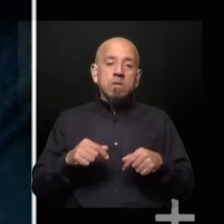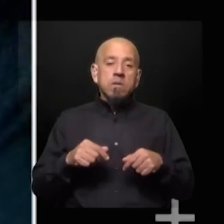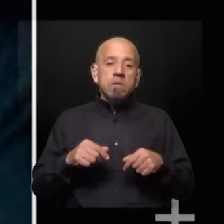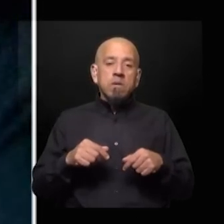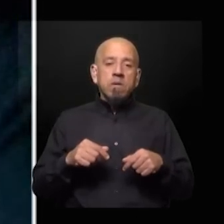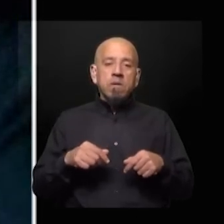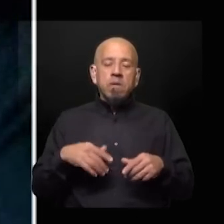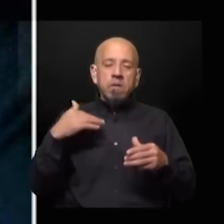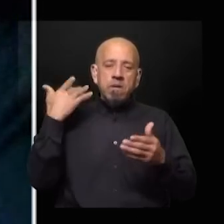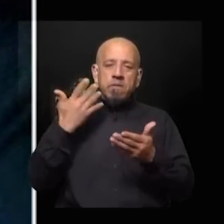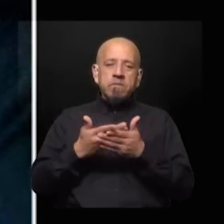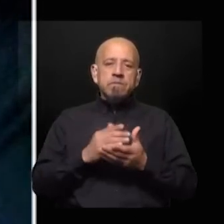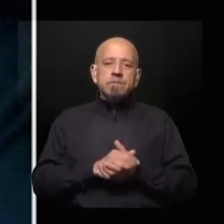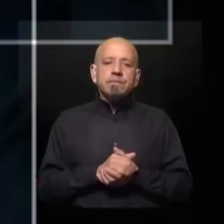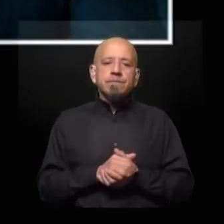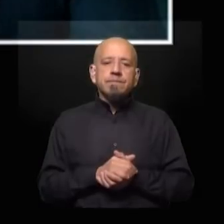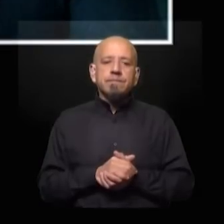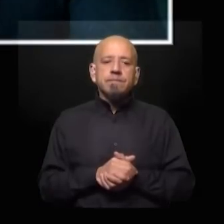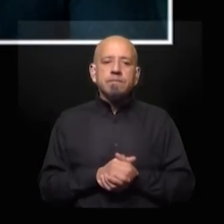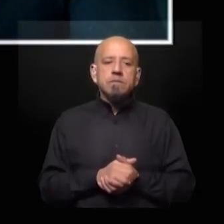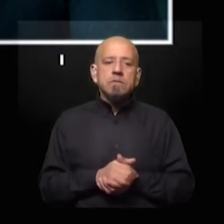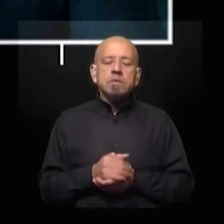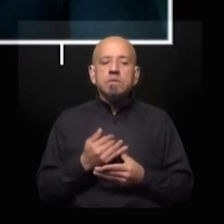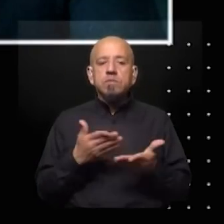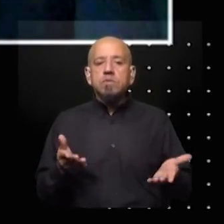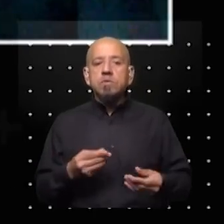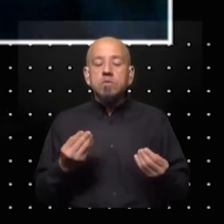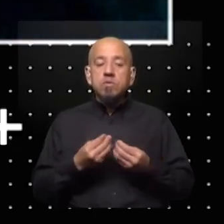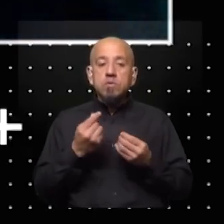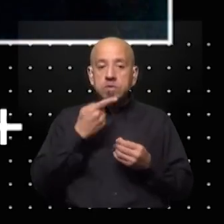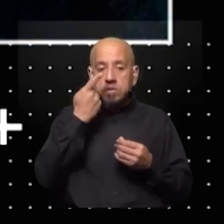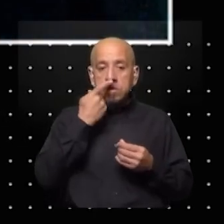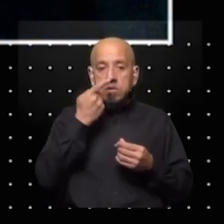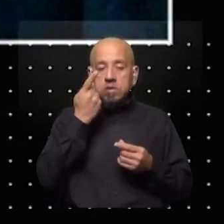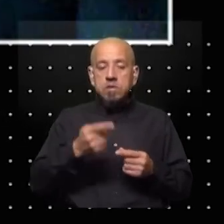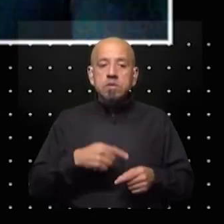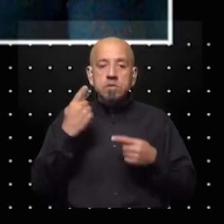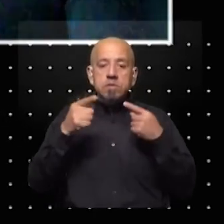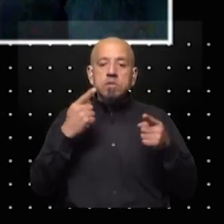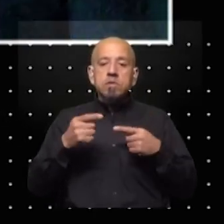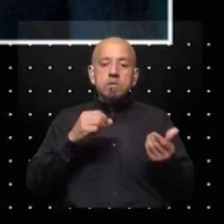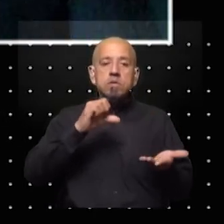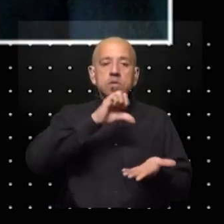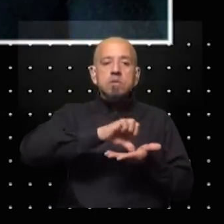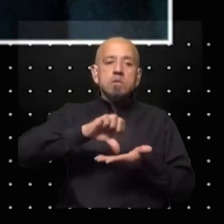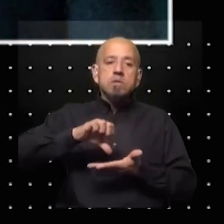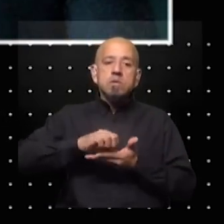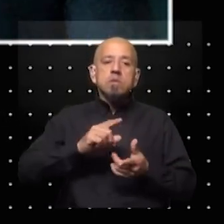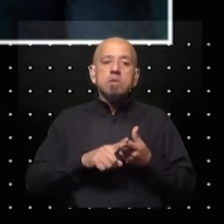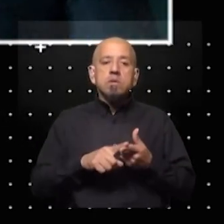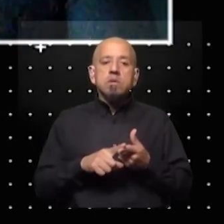tiempo desde hace tiempo Sí y eso demuestra también la gran cantidad de intereses que pesan sobre los distintos países y a quienes responden